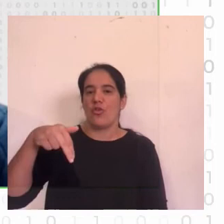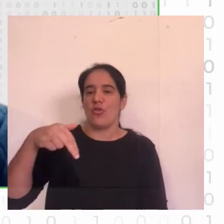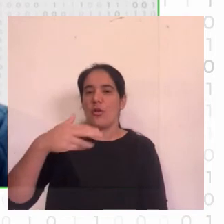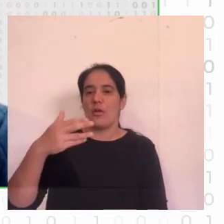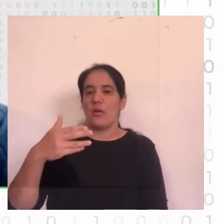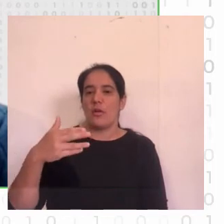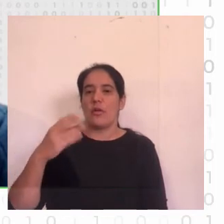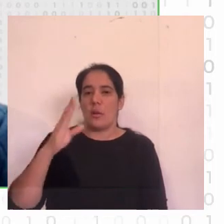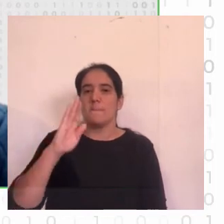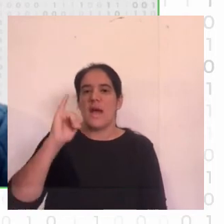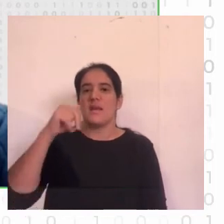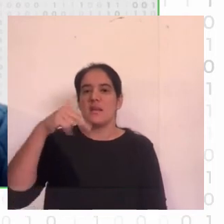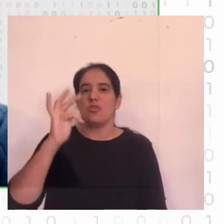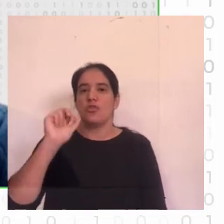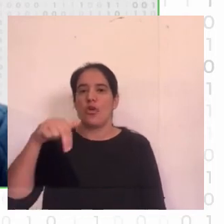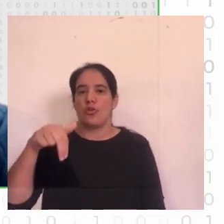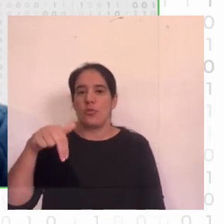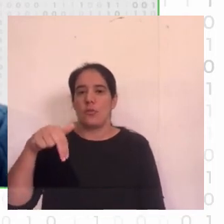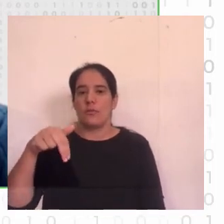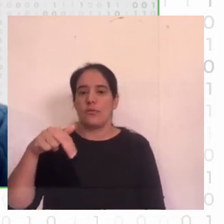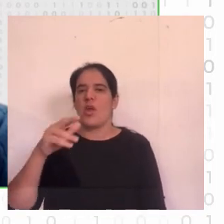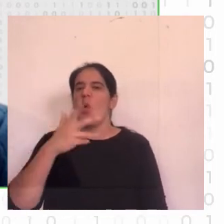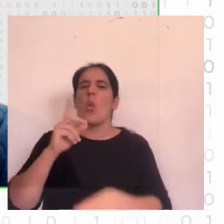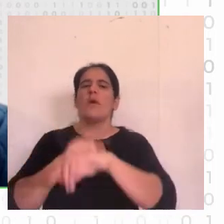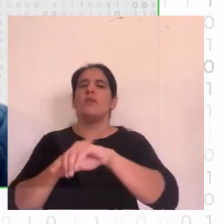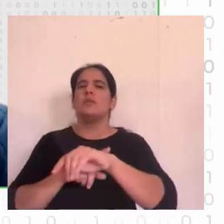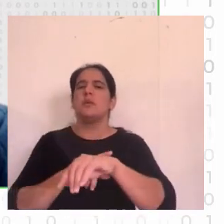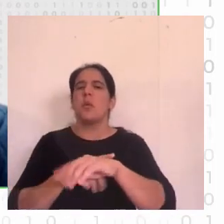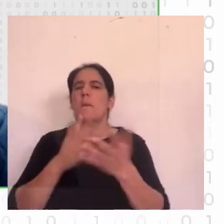en Python ¿y cuánto tiempo les llevó